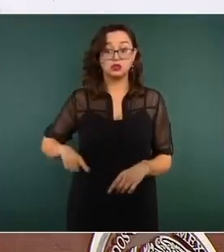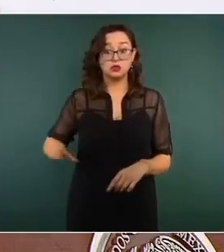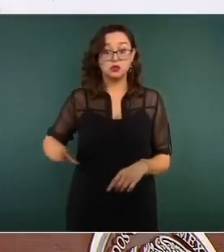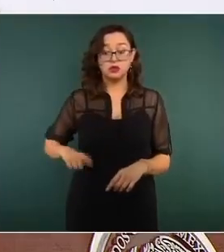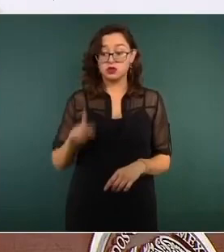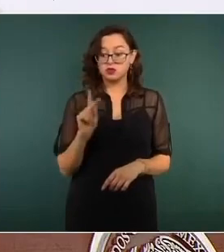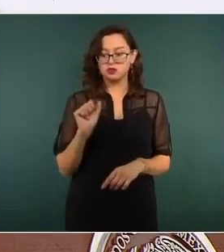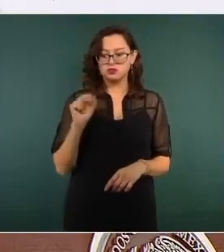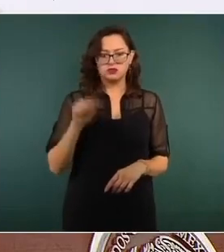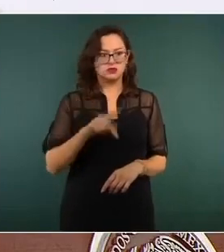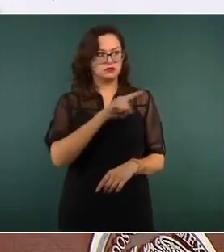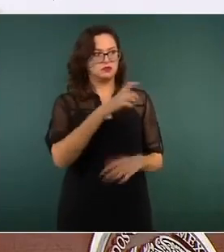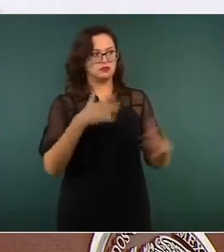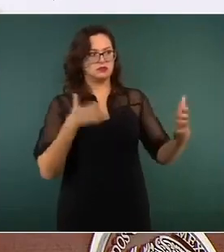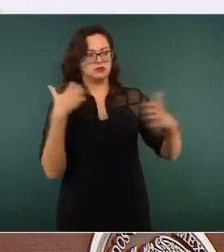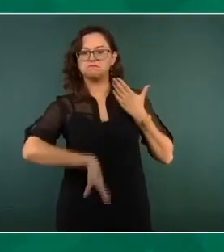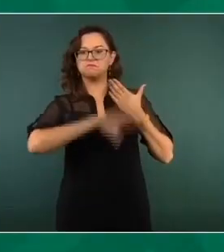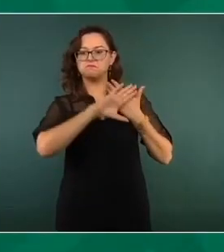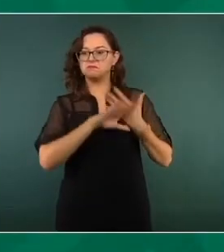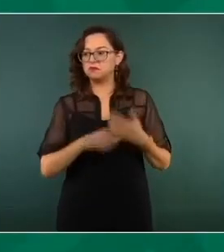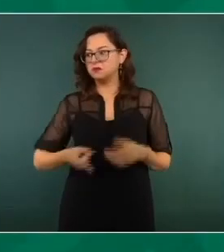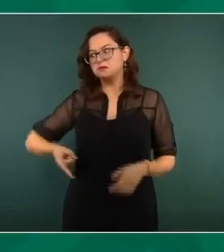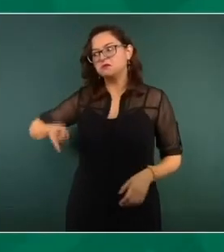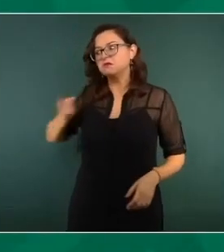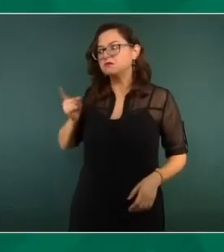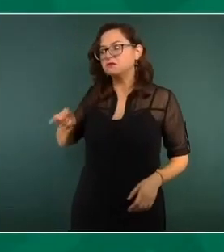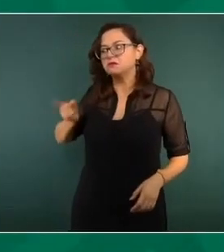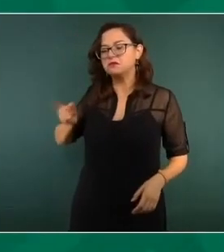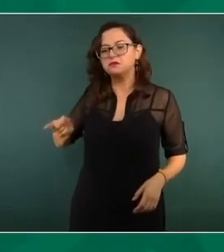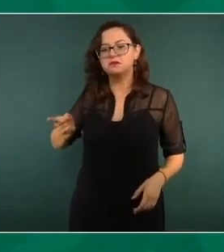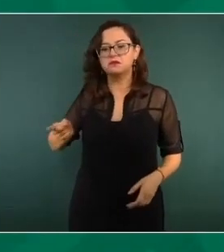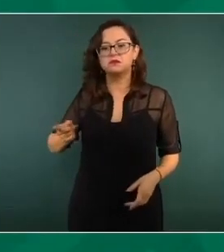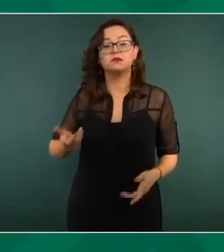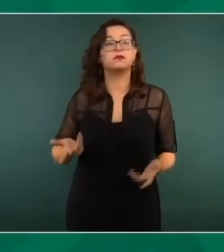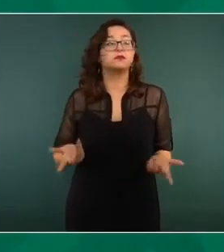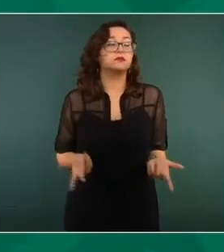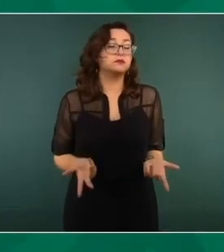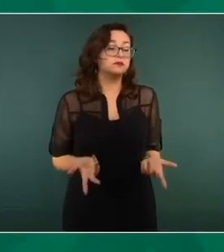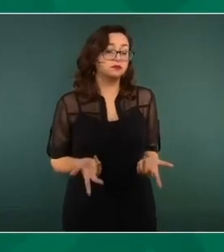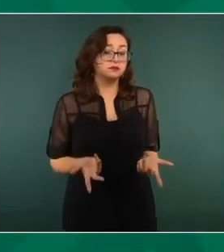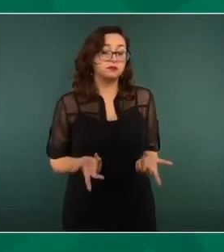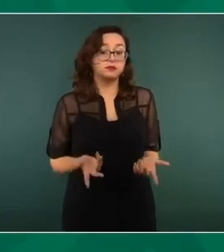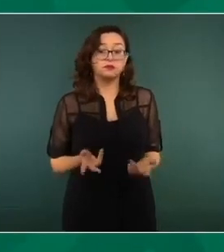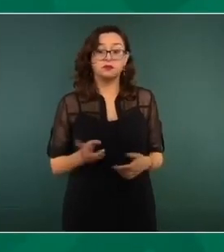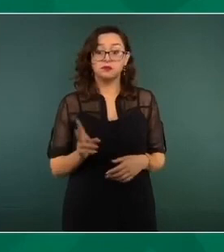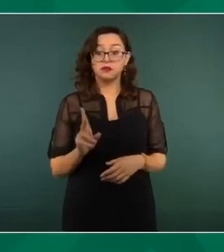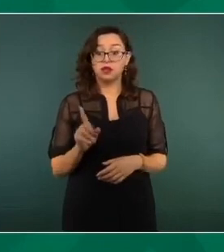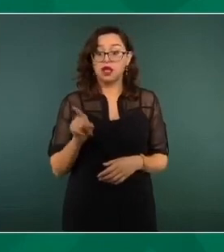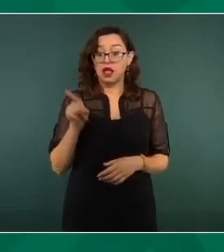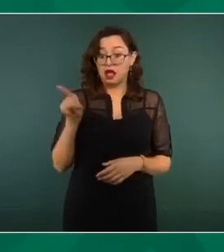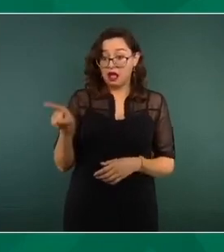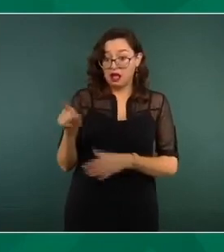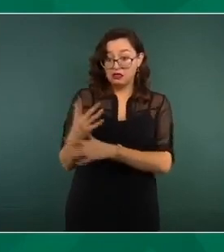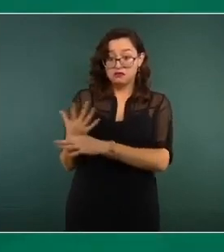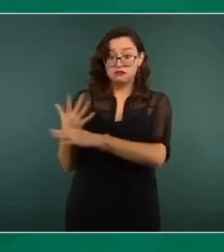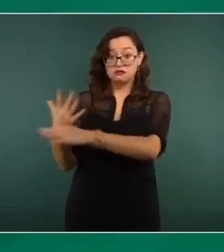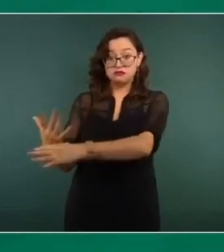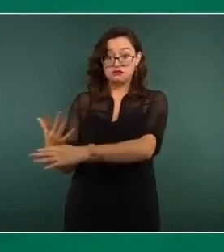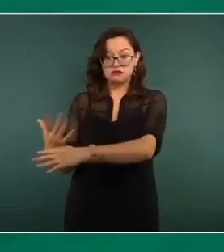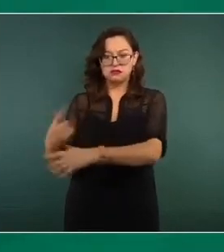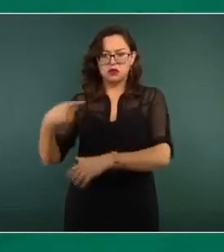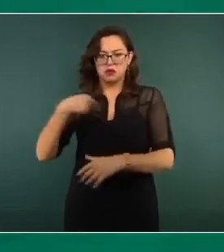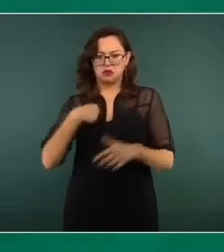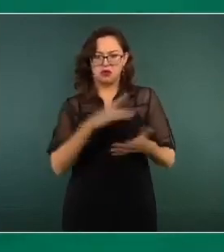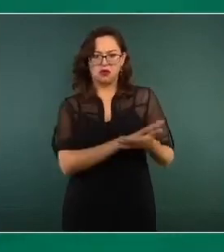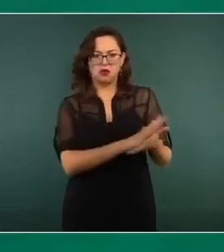amenazas contra mi vida. Si fuera cierta la calumnia, no